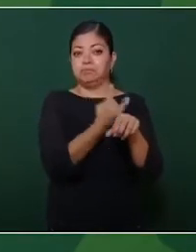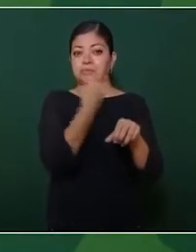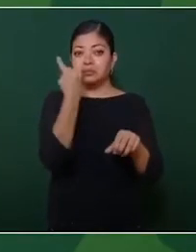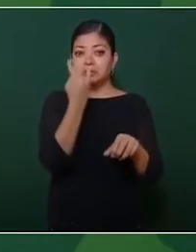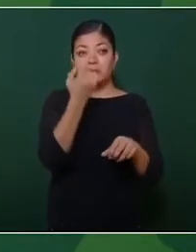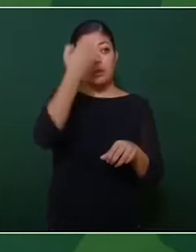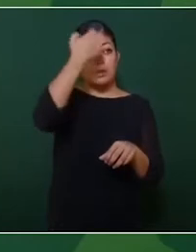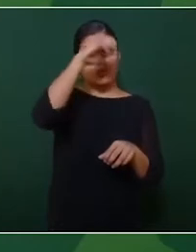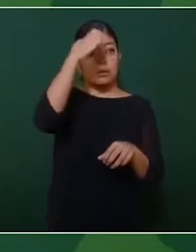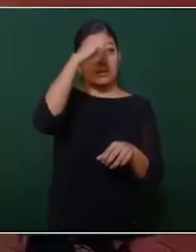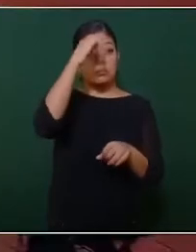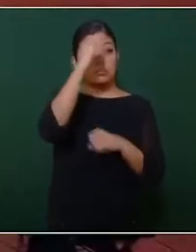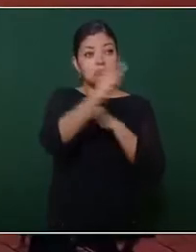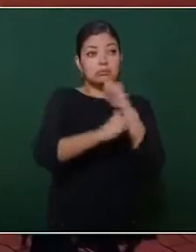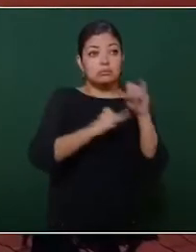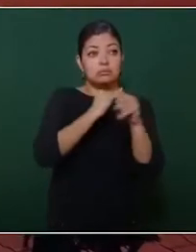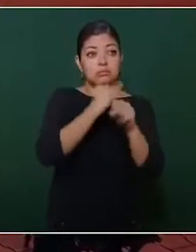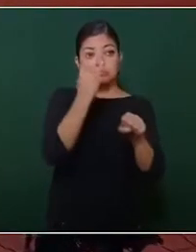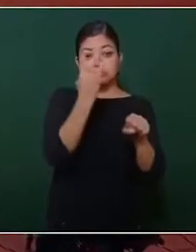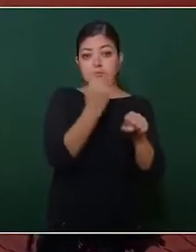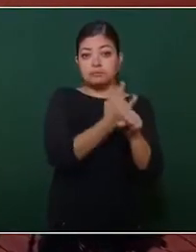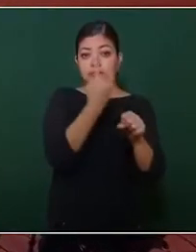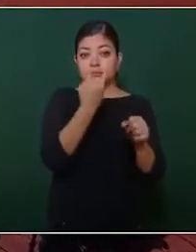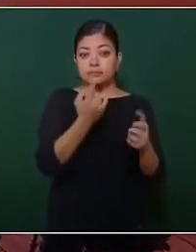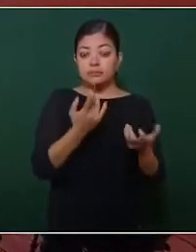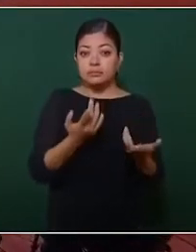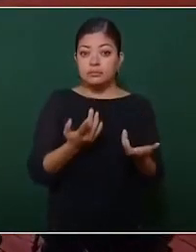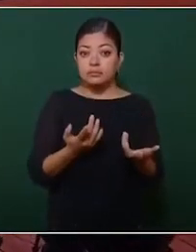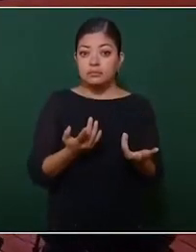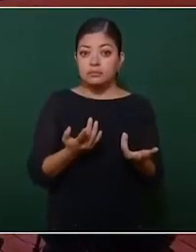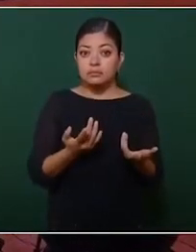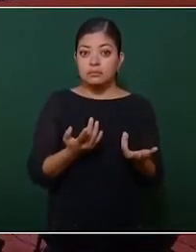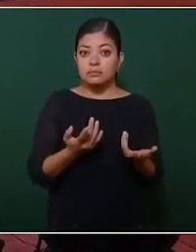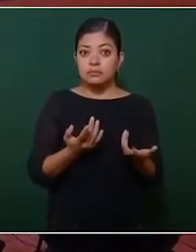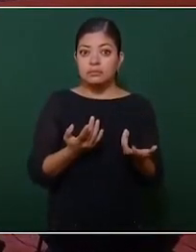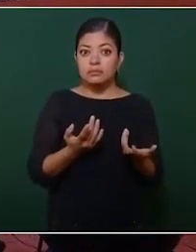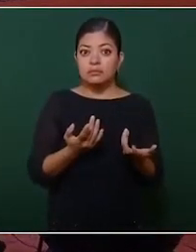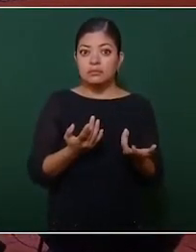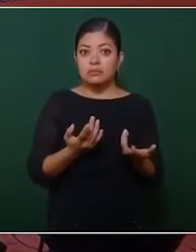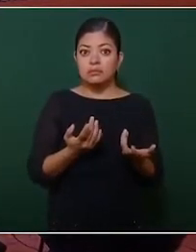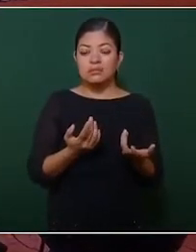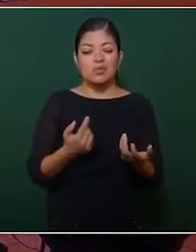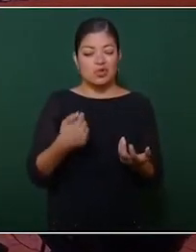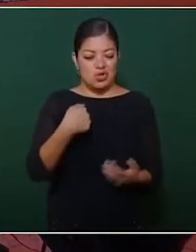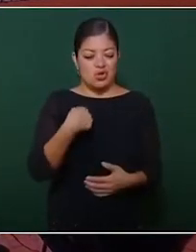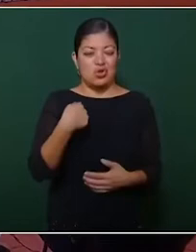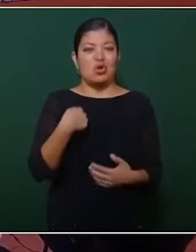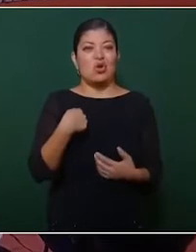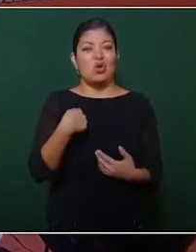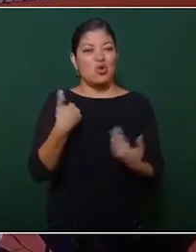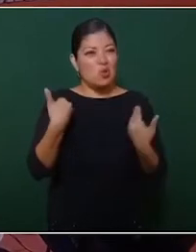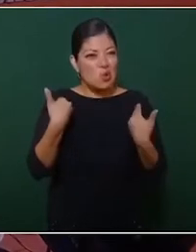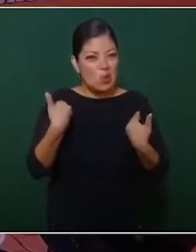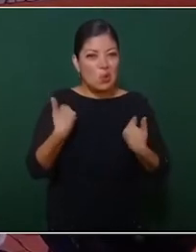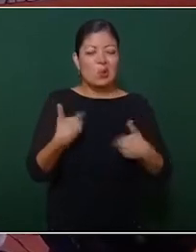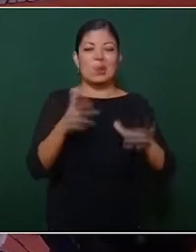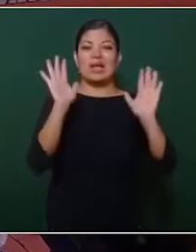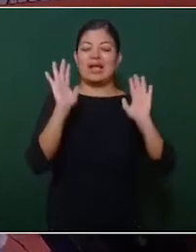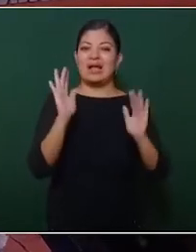internacionalistas, cómo quisieran que